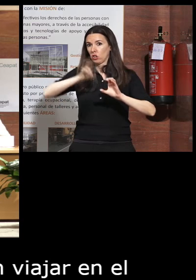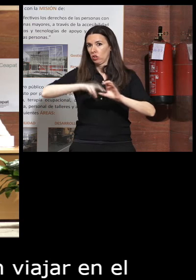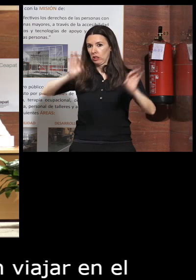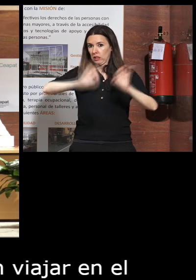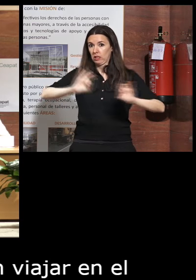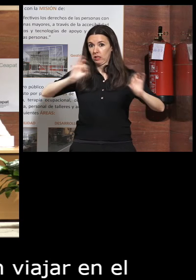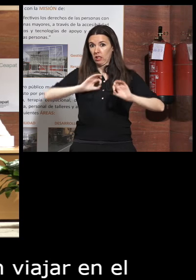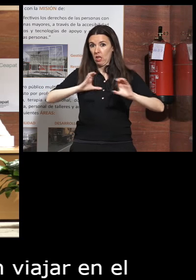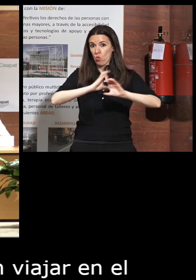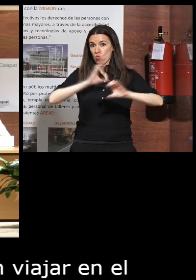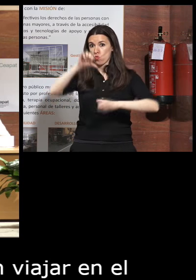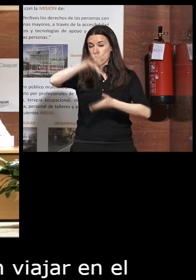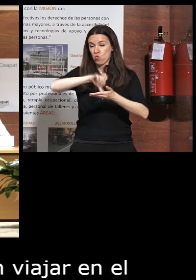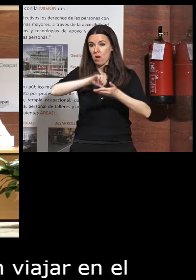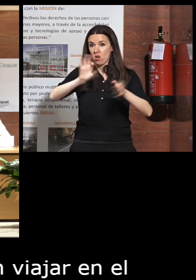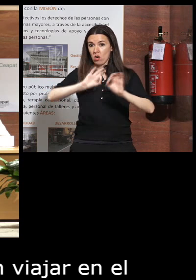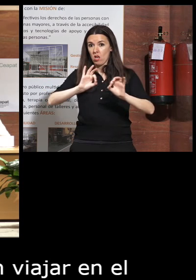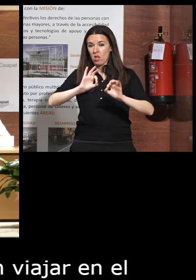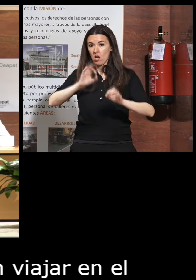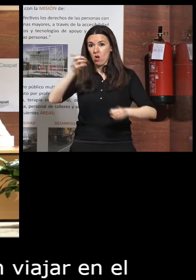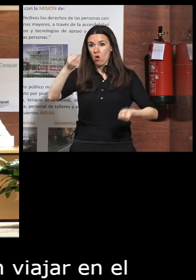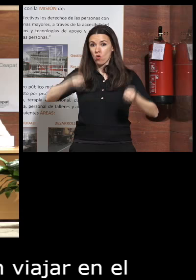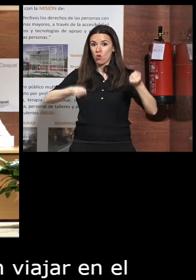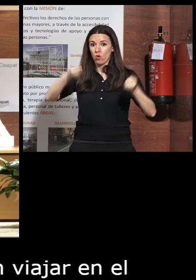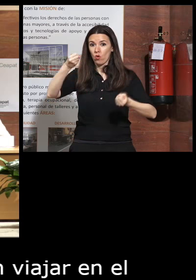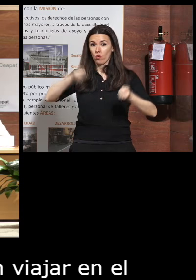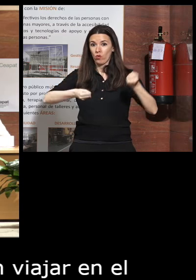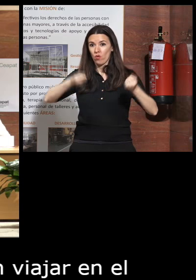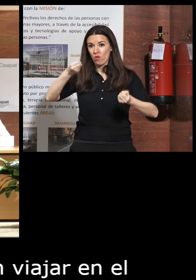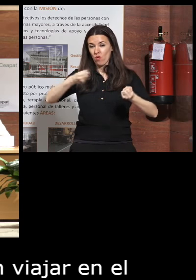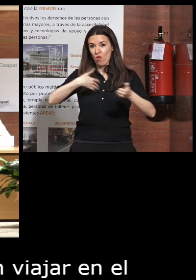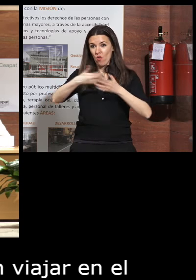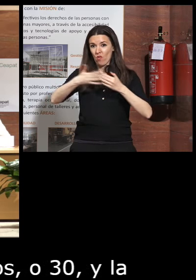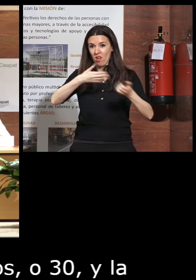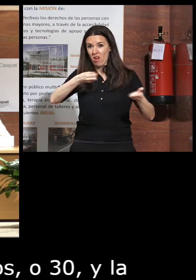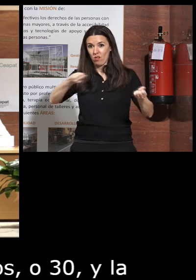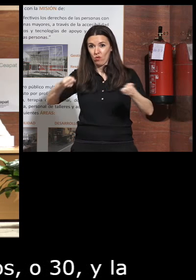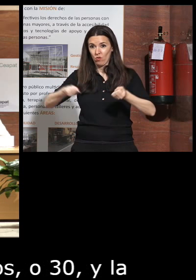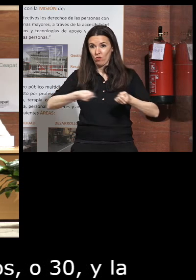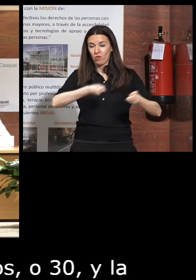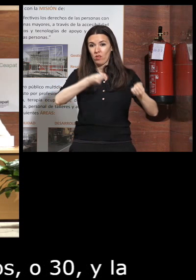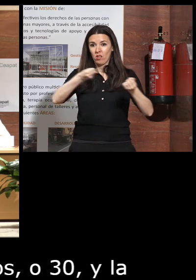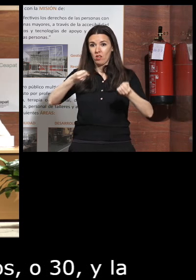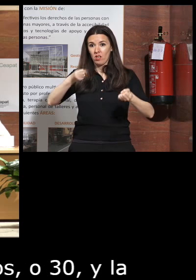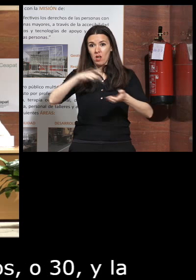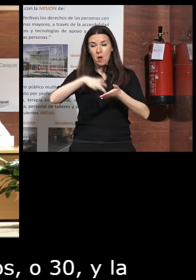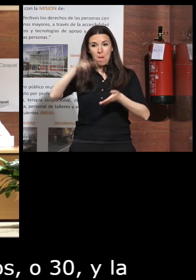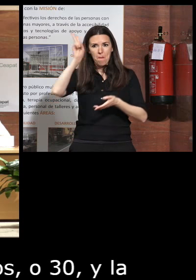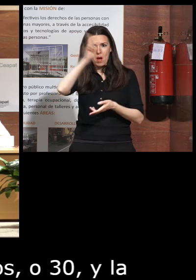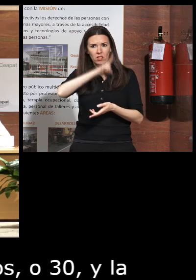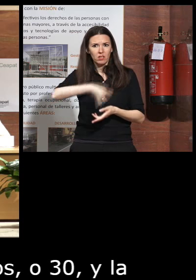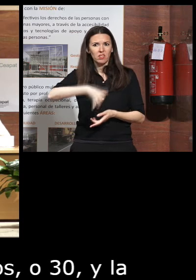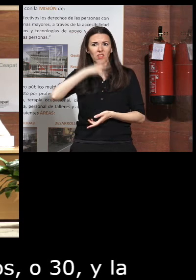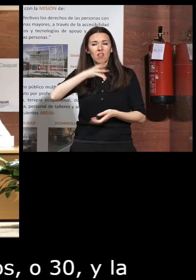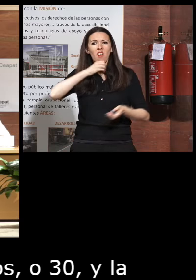y la conducción de de los autobuses en Madrid es tremenda los